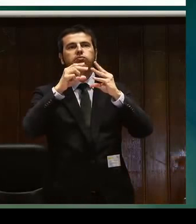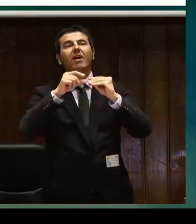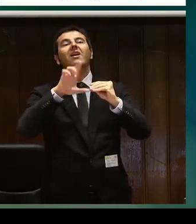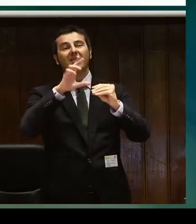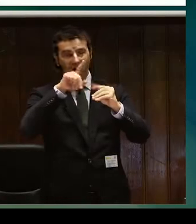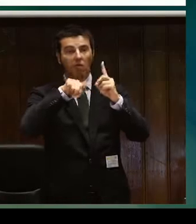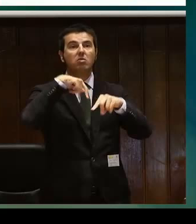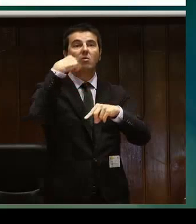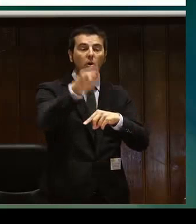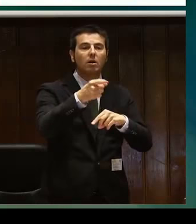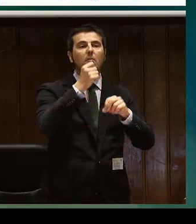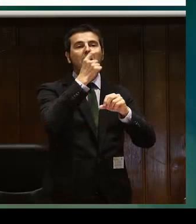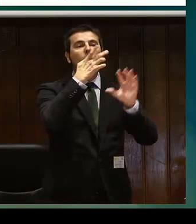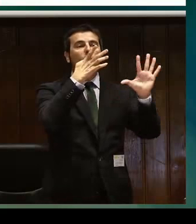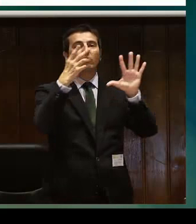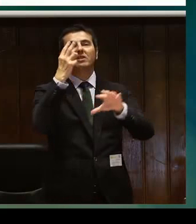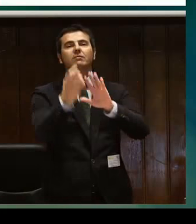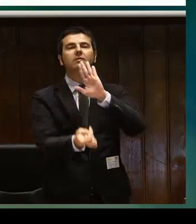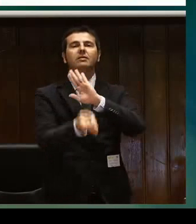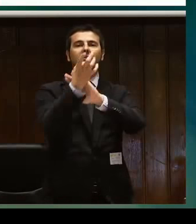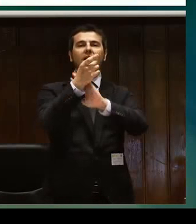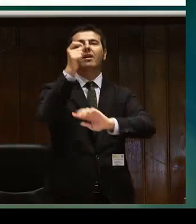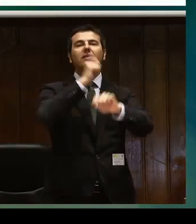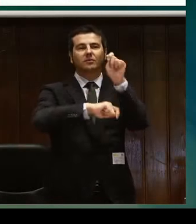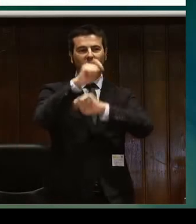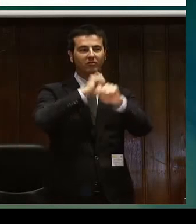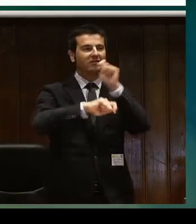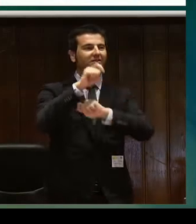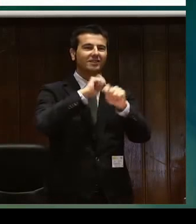voluntarios y poco a poco en 1993